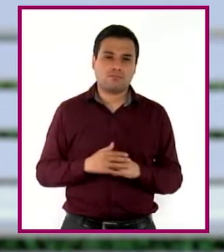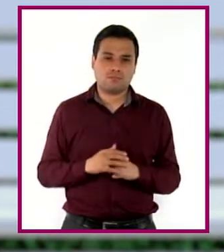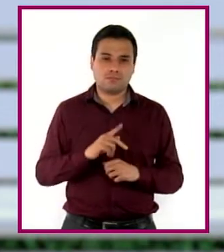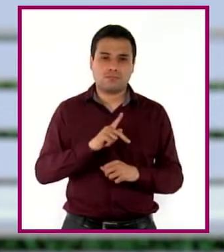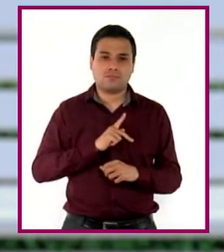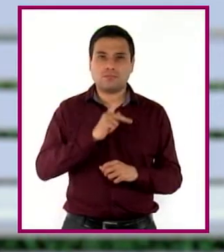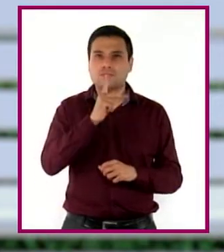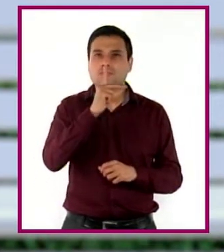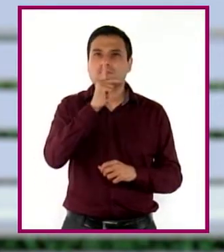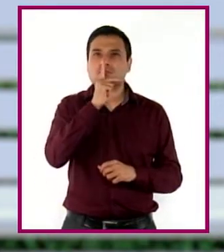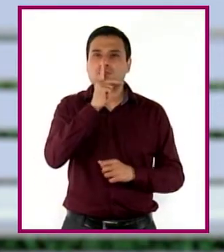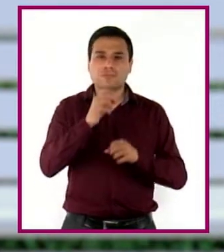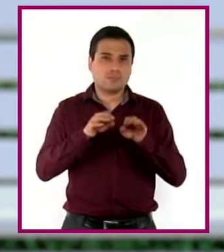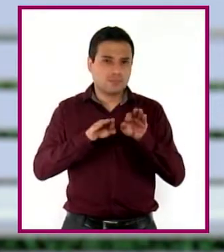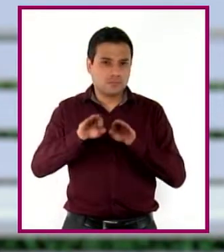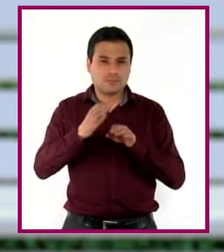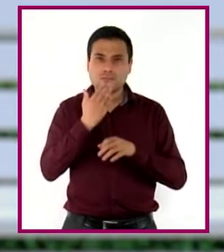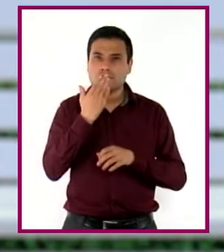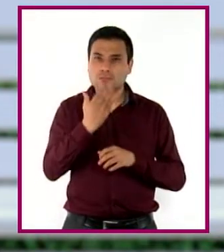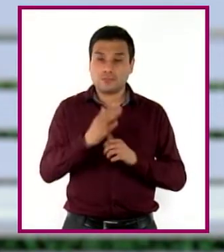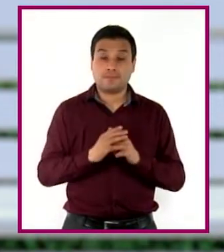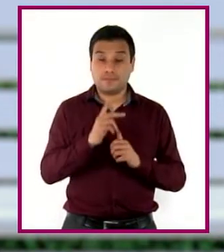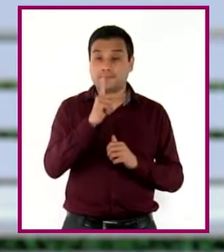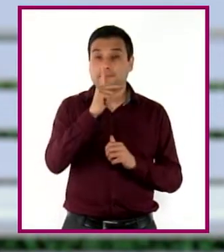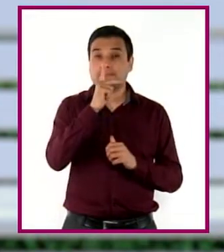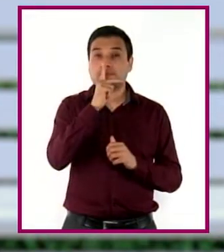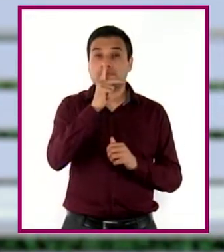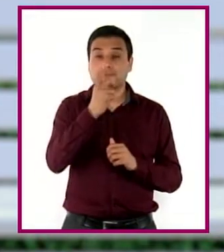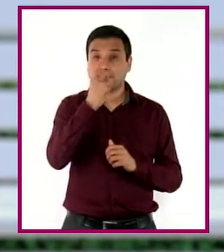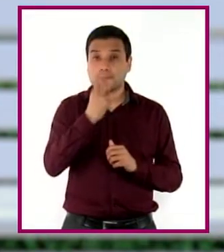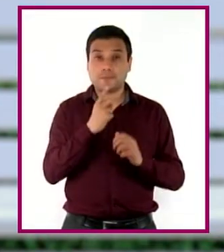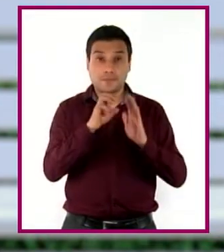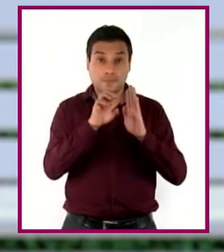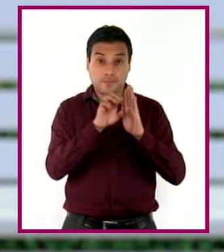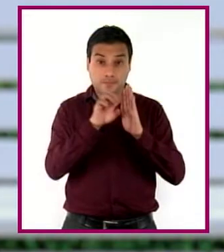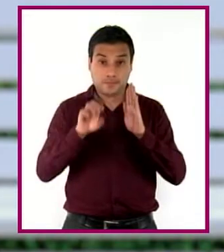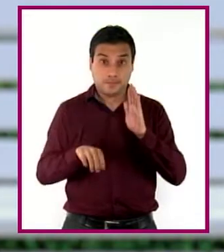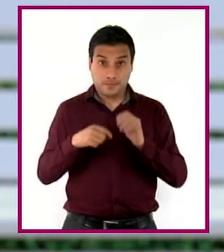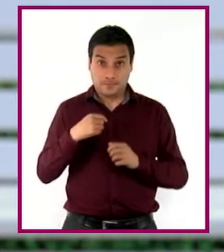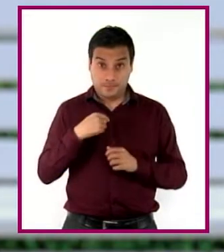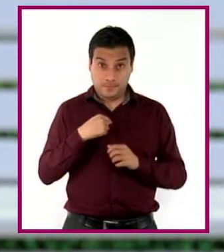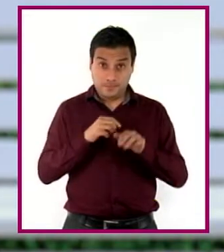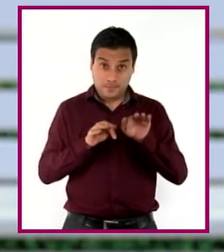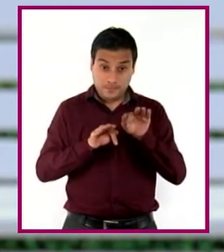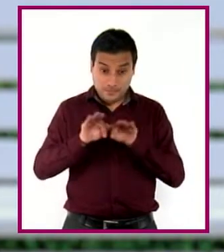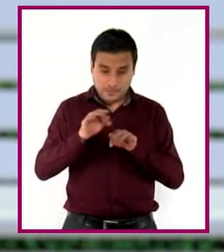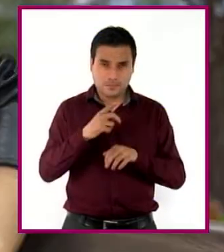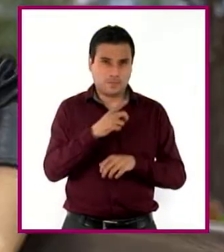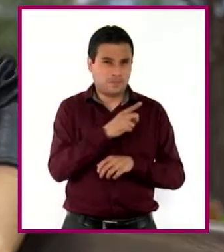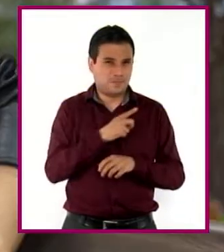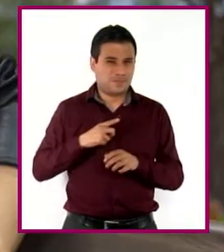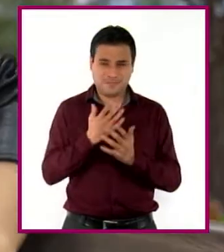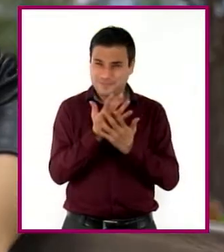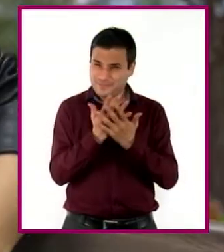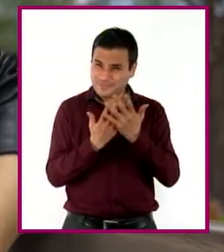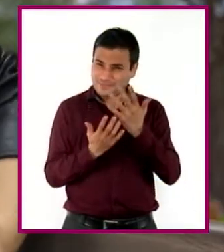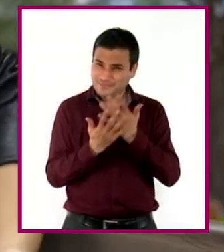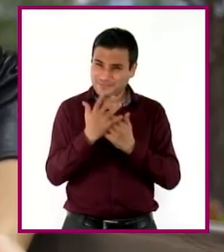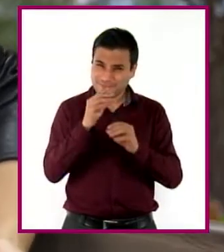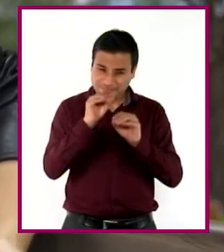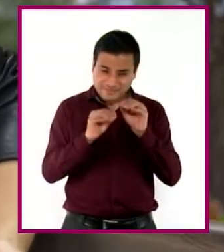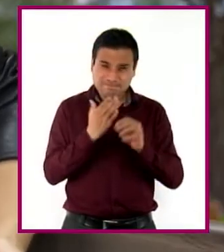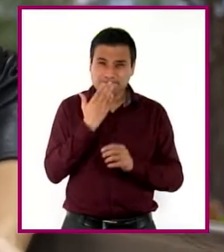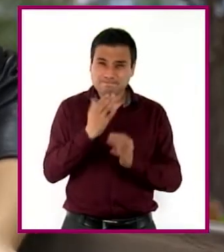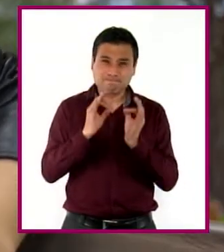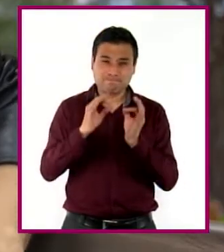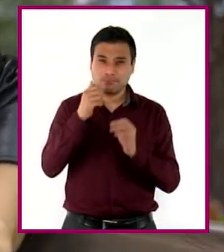papá es muy dedicado. Siempre dice que si uno va a hacer algo, tiene que hacerlo bien o no hacerlo. ¿Y